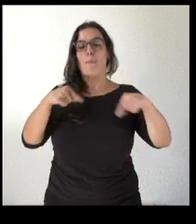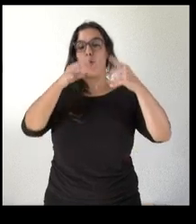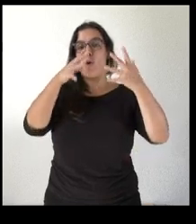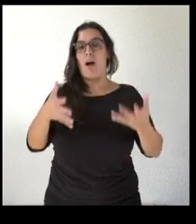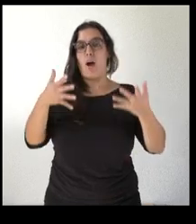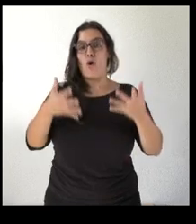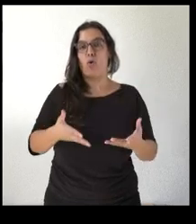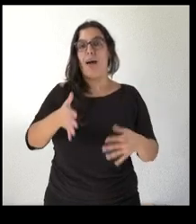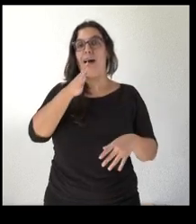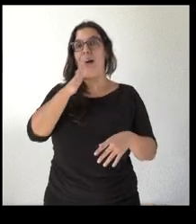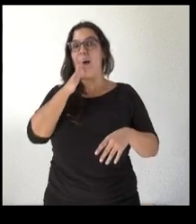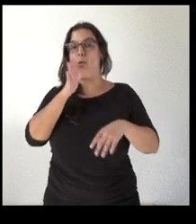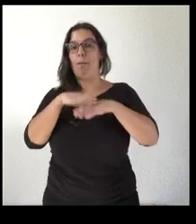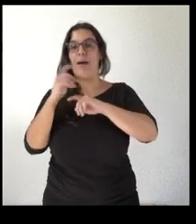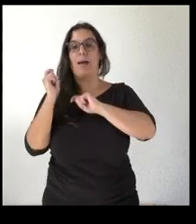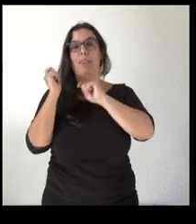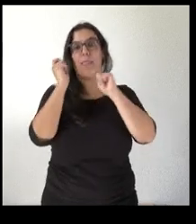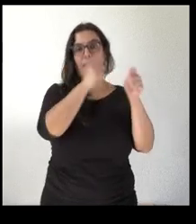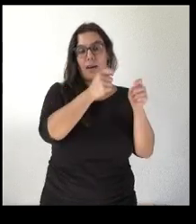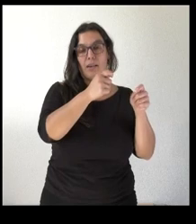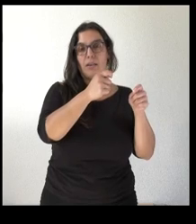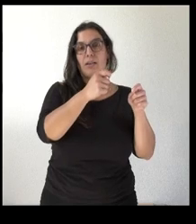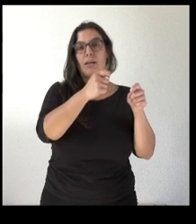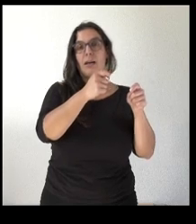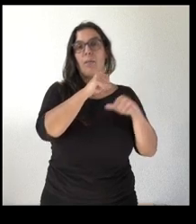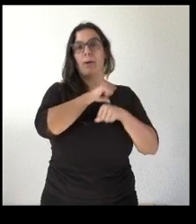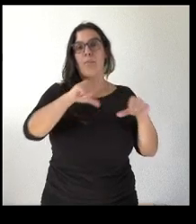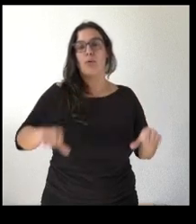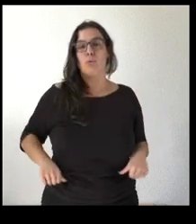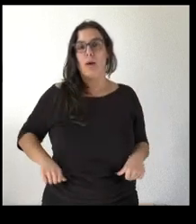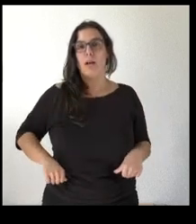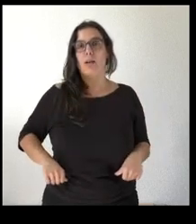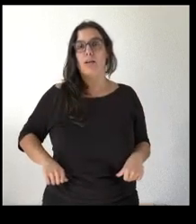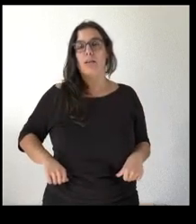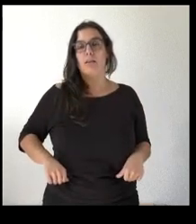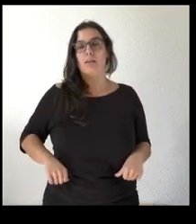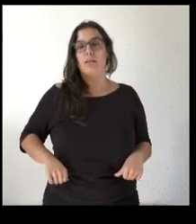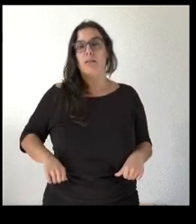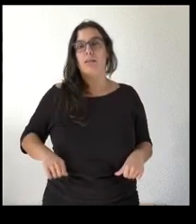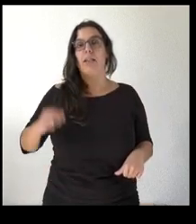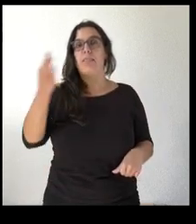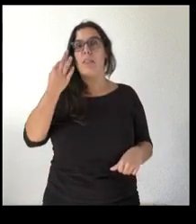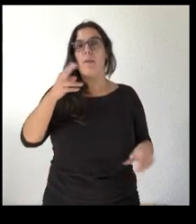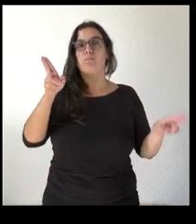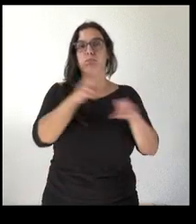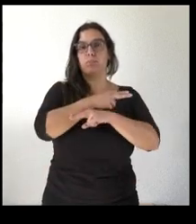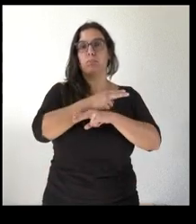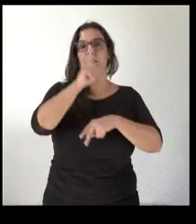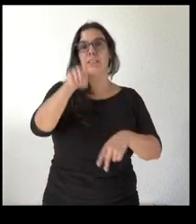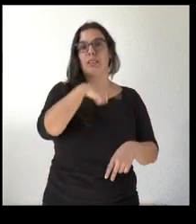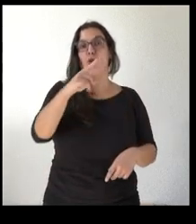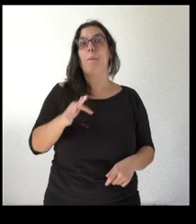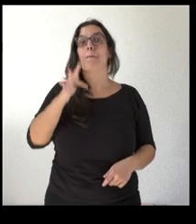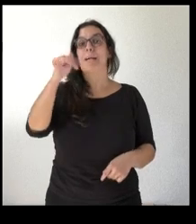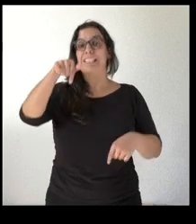del agua en este caso de Castilla y León y de León a Portugal y debe o no debe realizarse este año con esta situación de